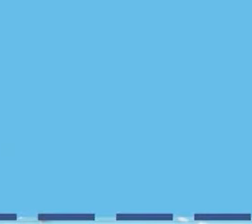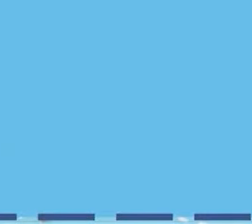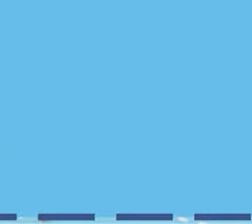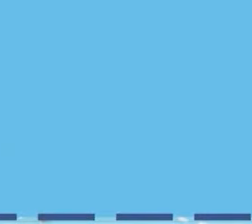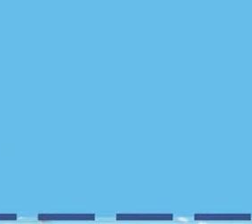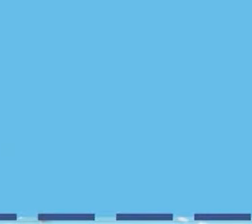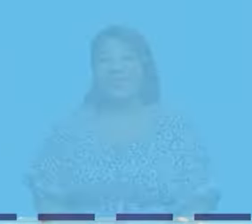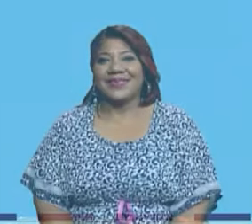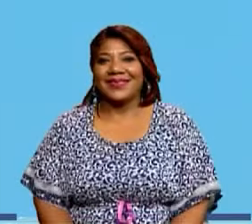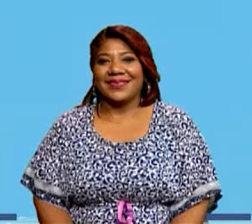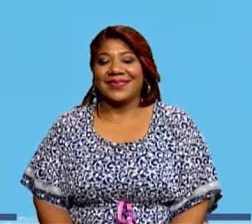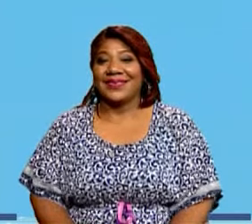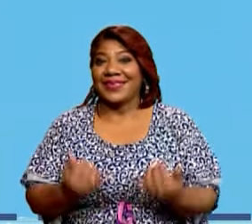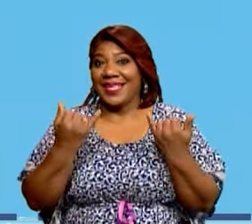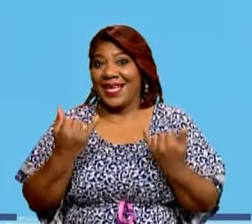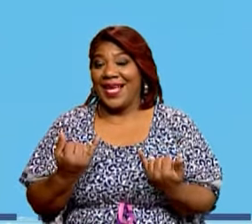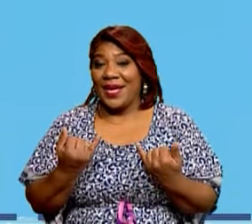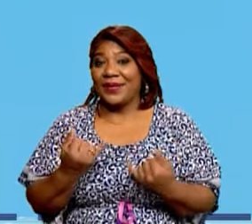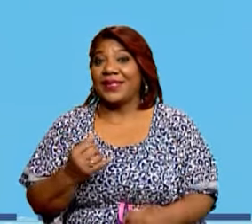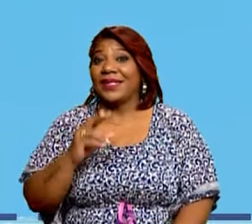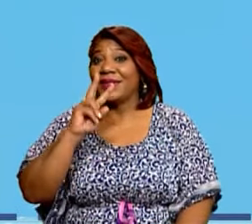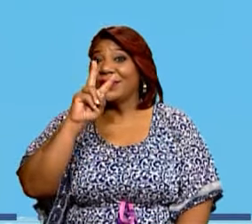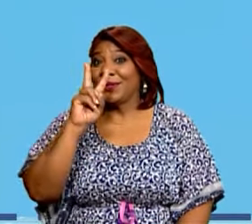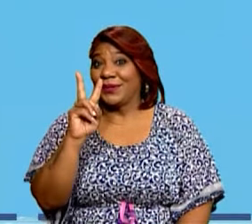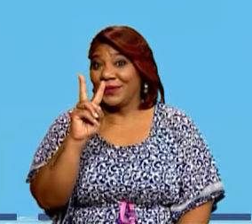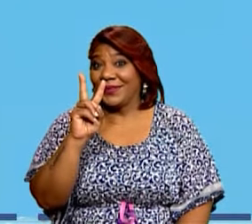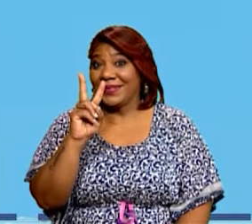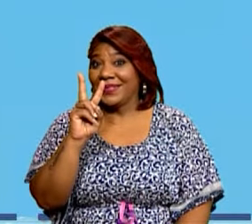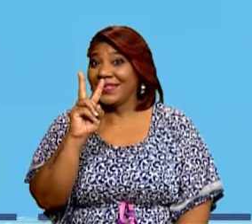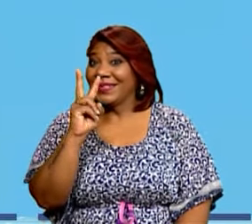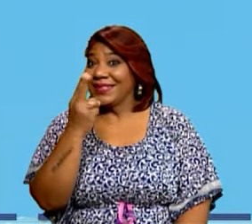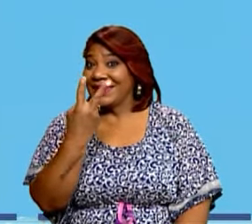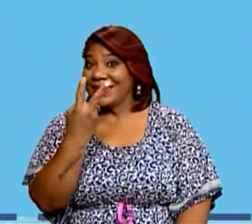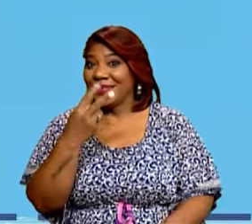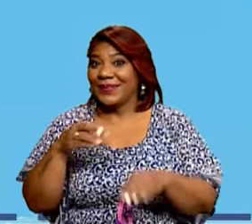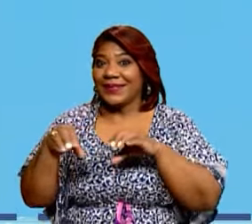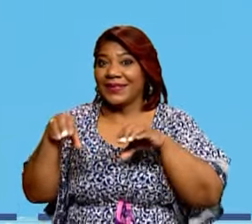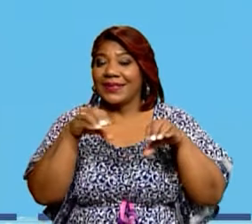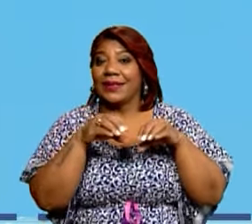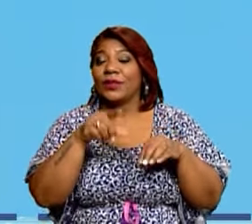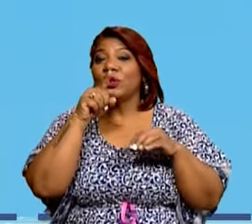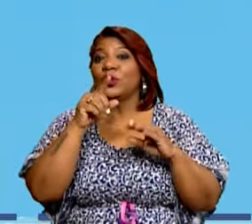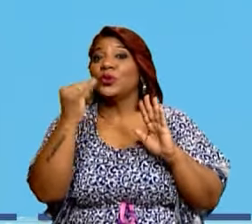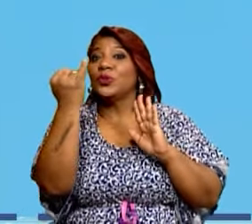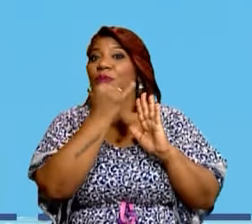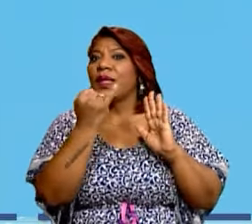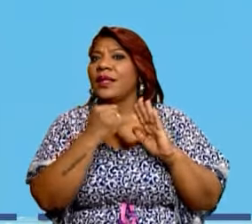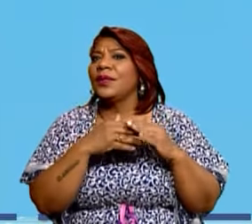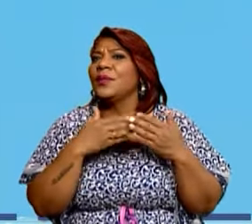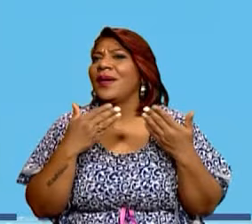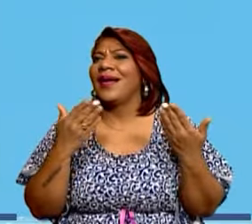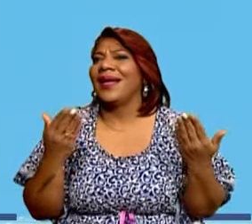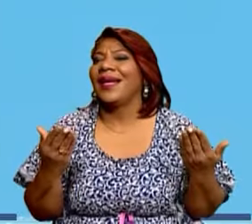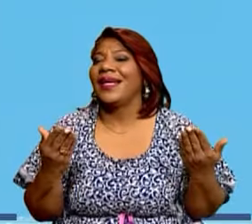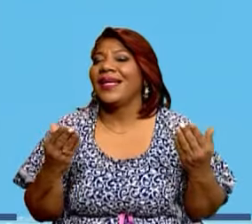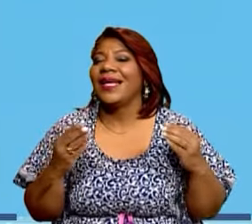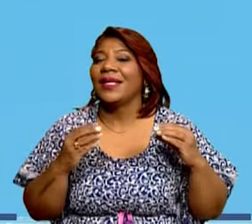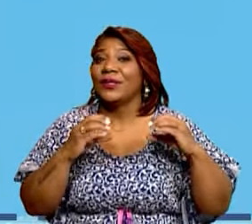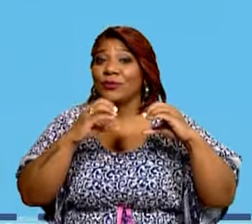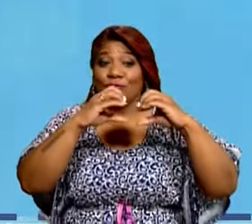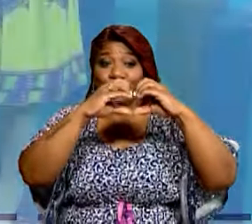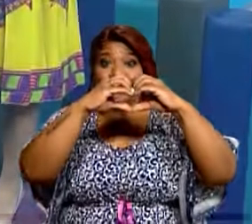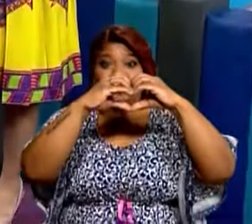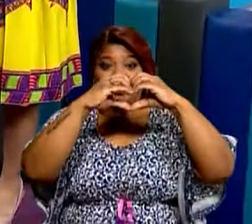Y ahora, en nuestro segundo test, vas a dibujar un corazón. ¿Por qué un corazón? Porque un corazón es amor